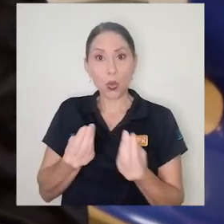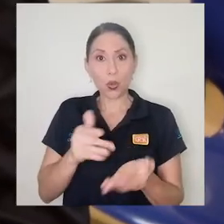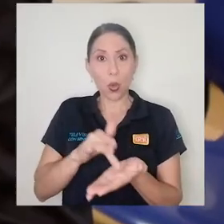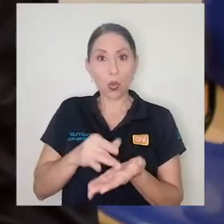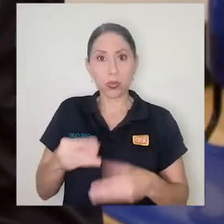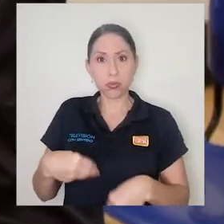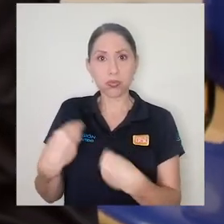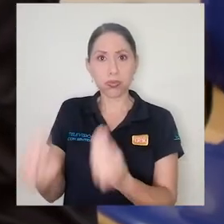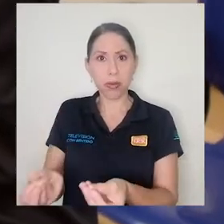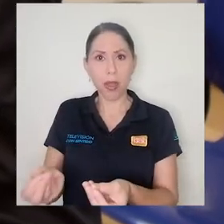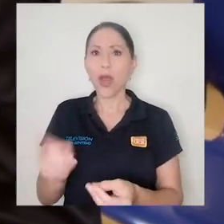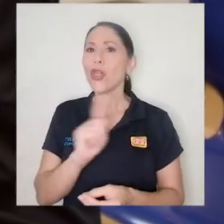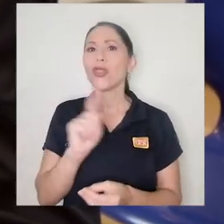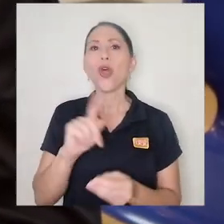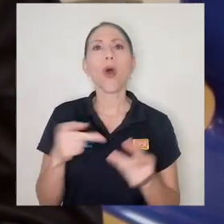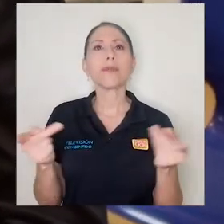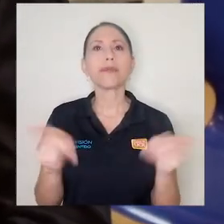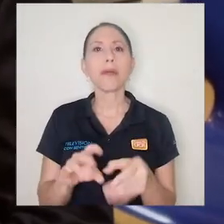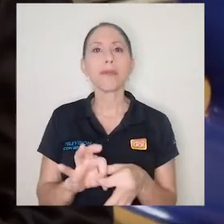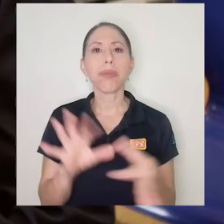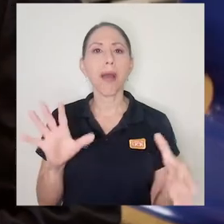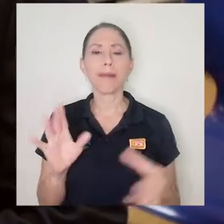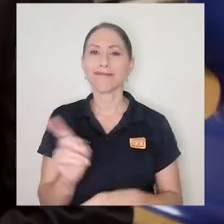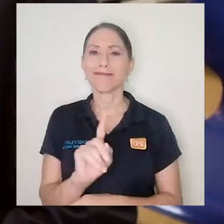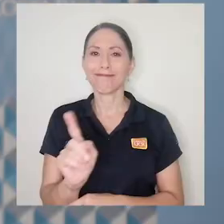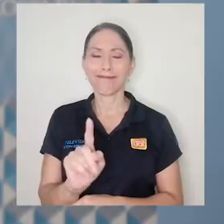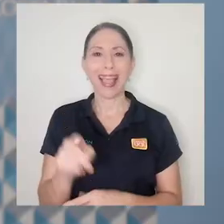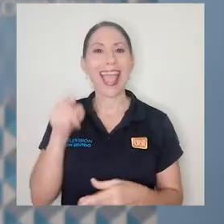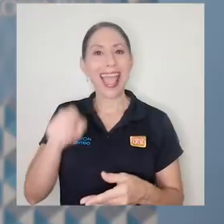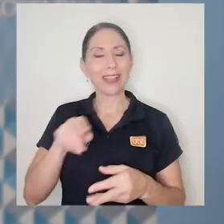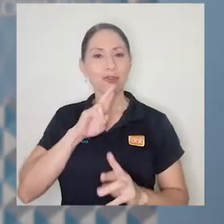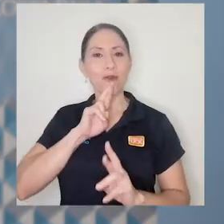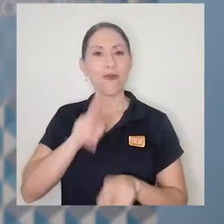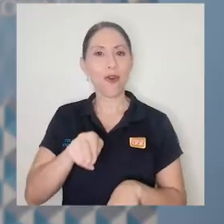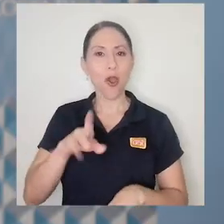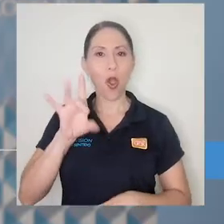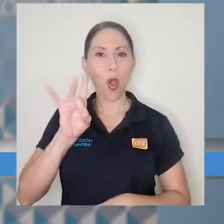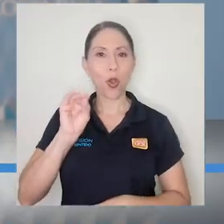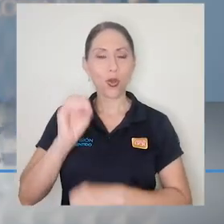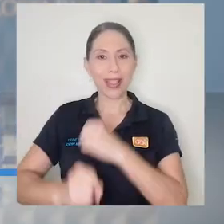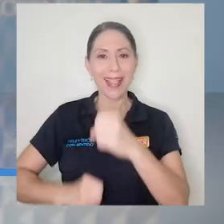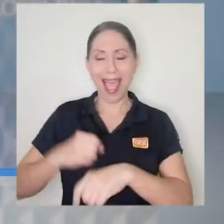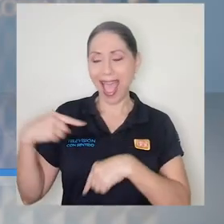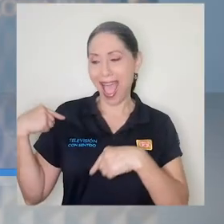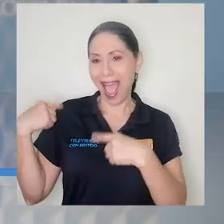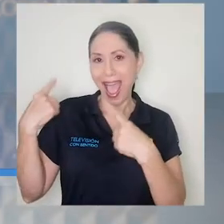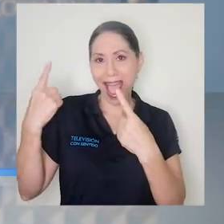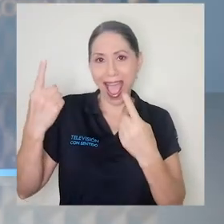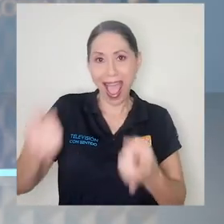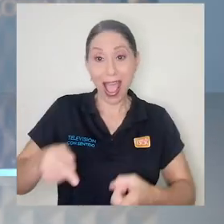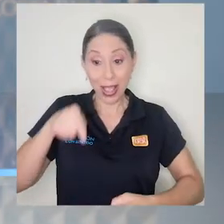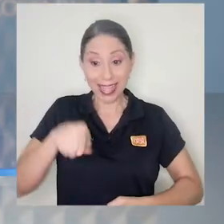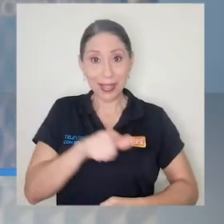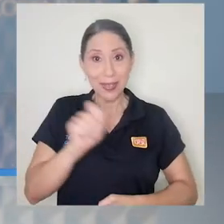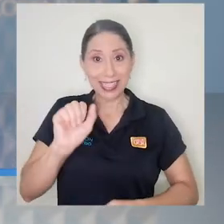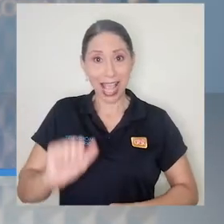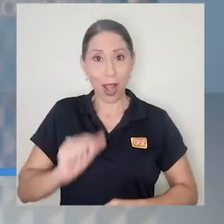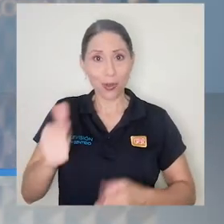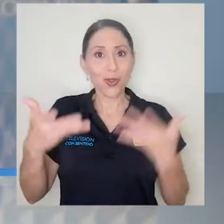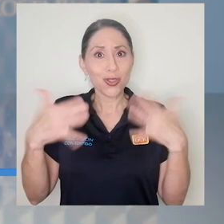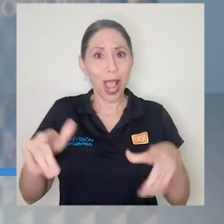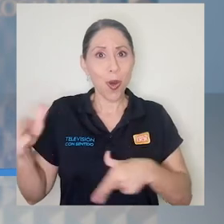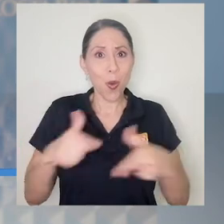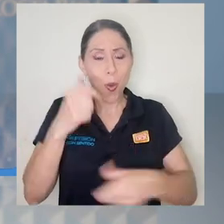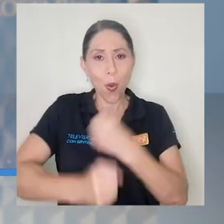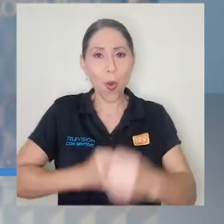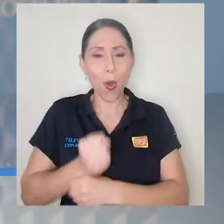obra de la casualidad, es obra realmente de ocho décadas que estamos en este mes de agosto justamente cumpliendo